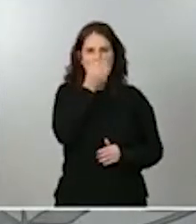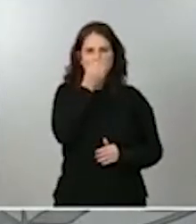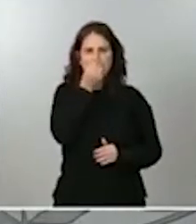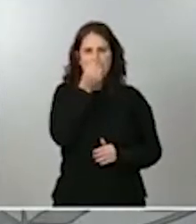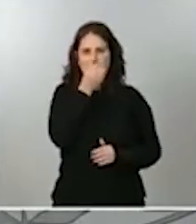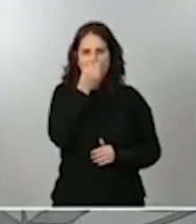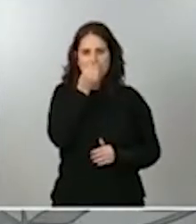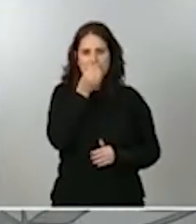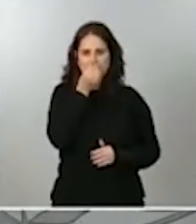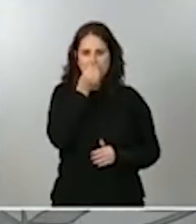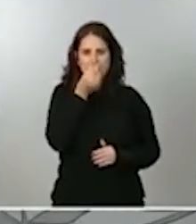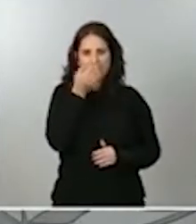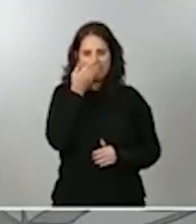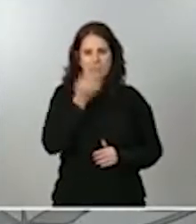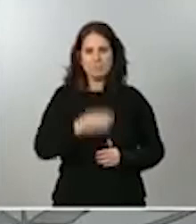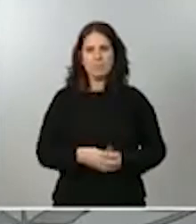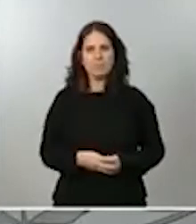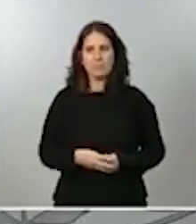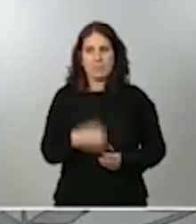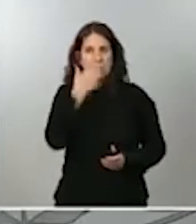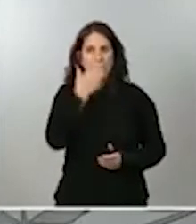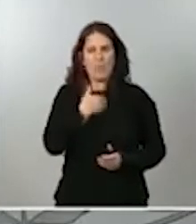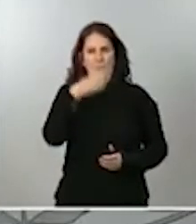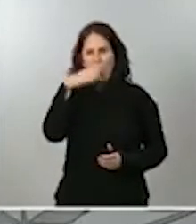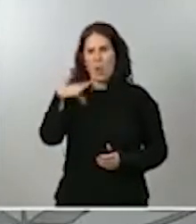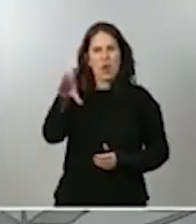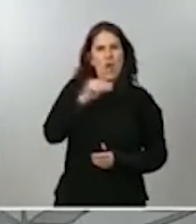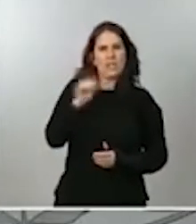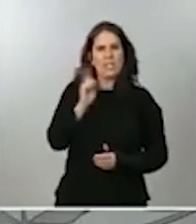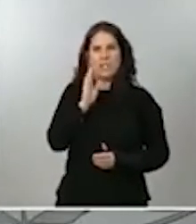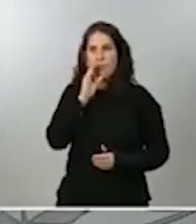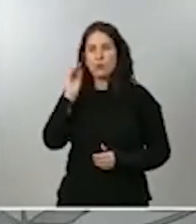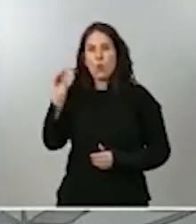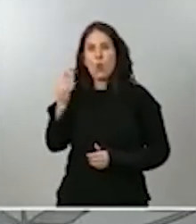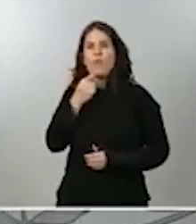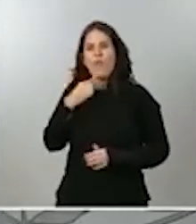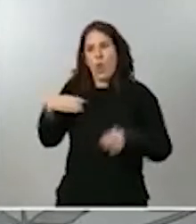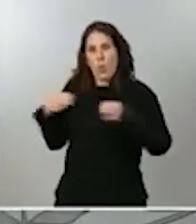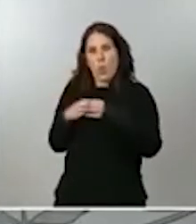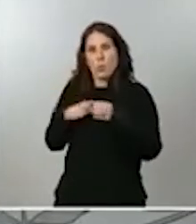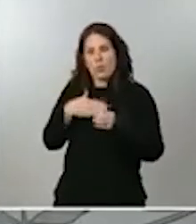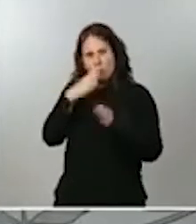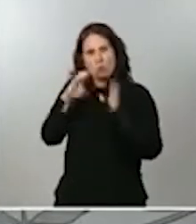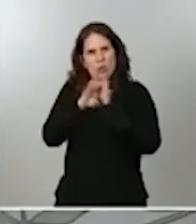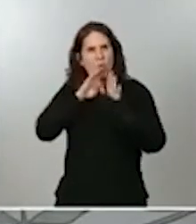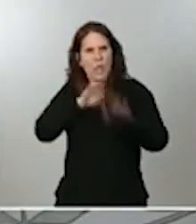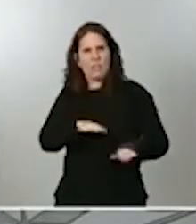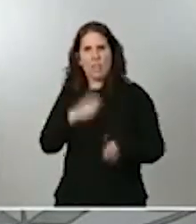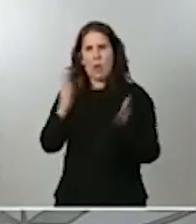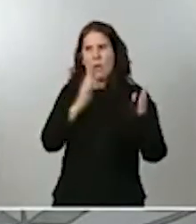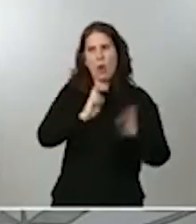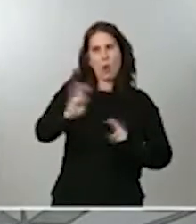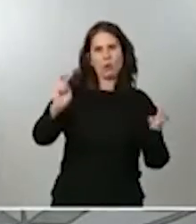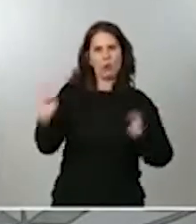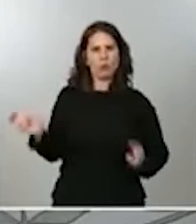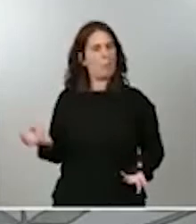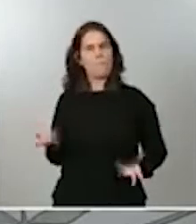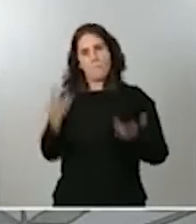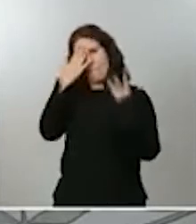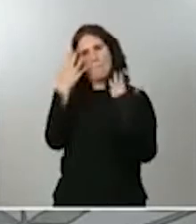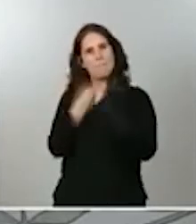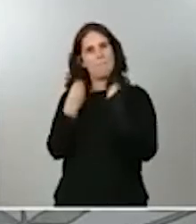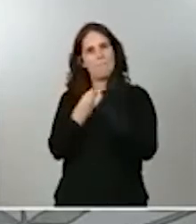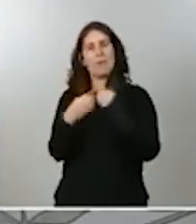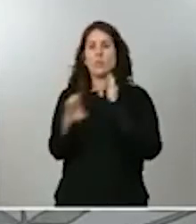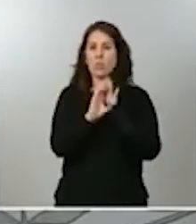se autoproclama constitucionalista frente a otros partidos. Y, como siempre hemos dicho, la Constitución hay que cumplirla de la